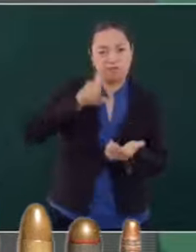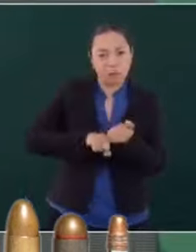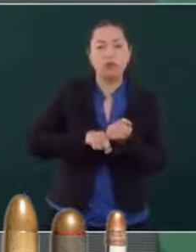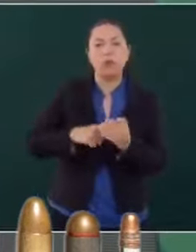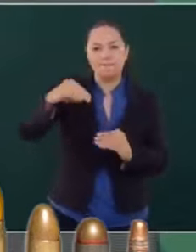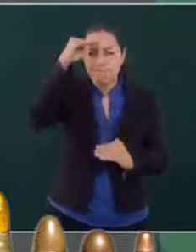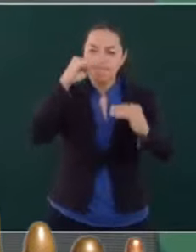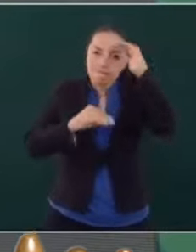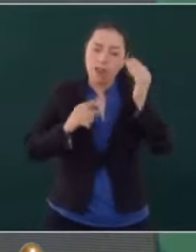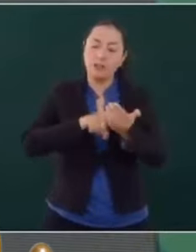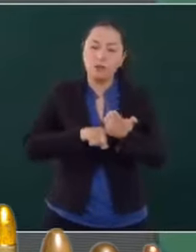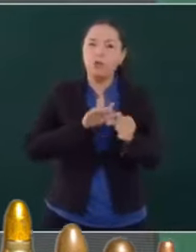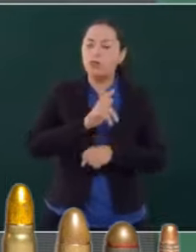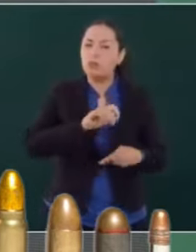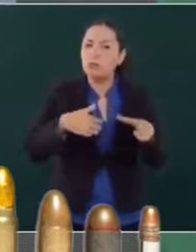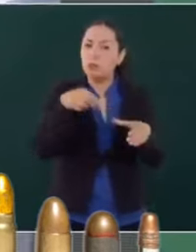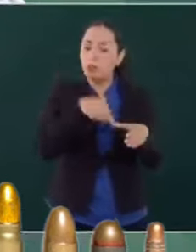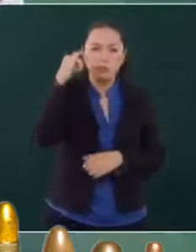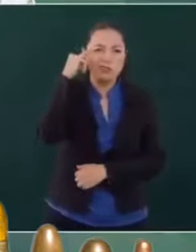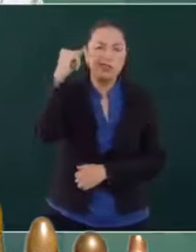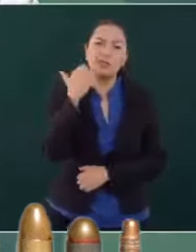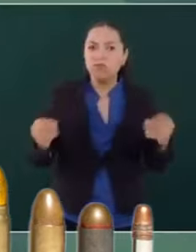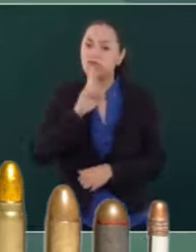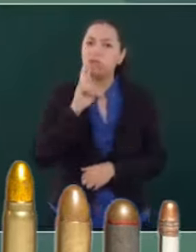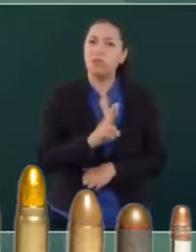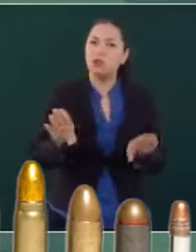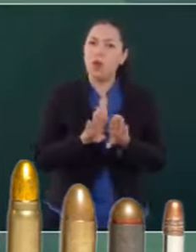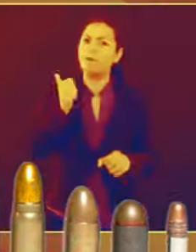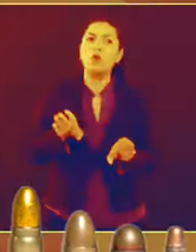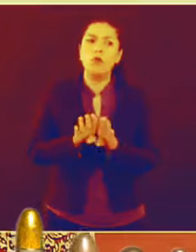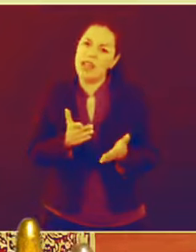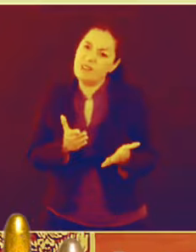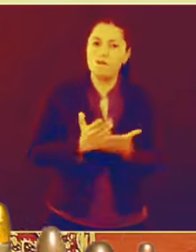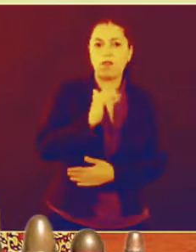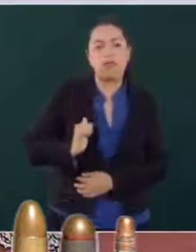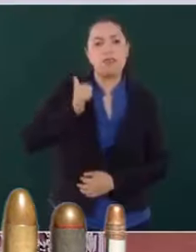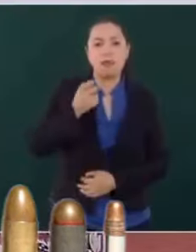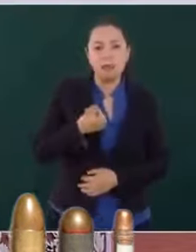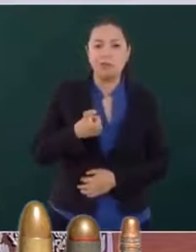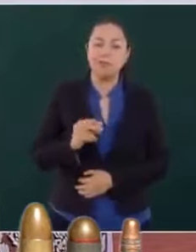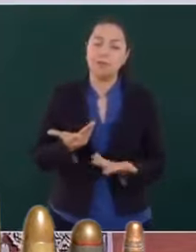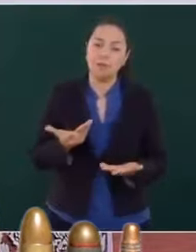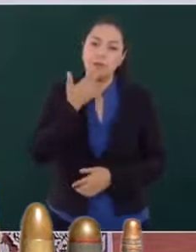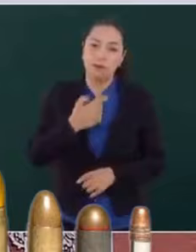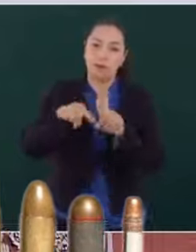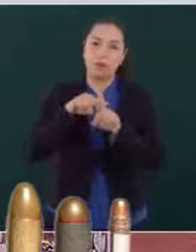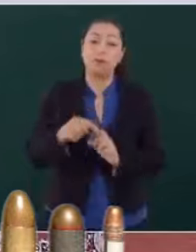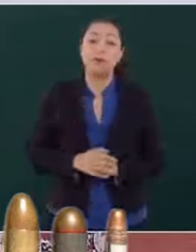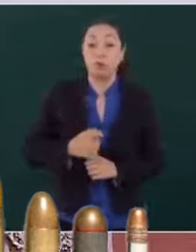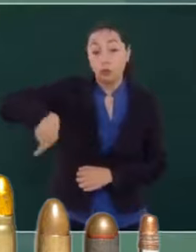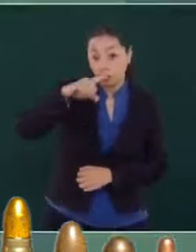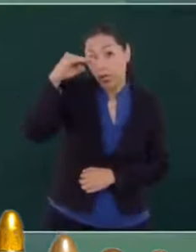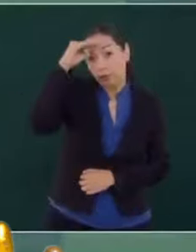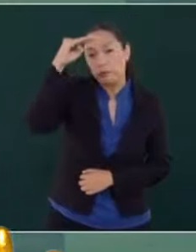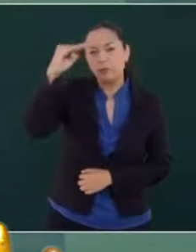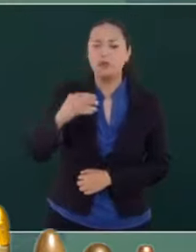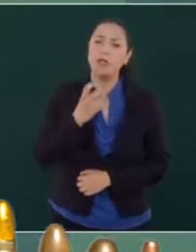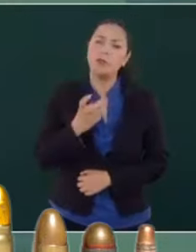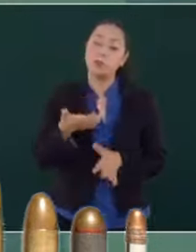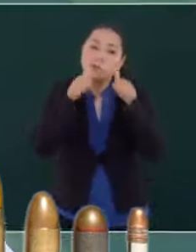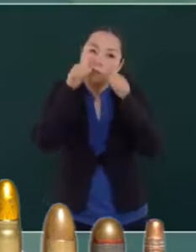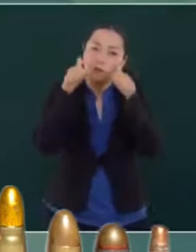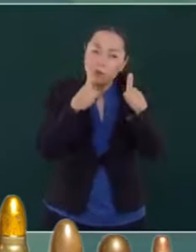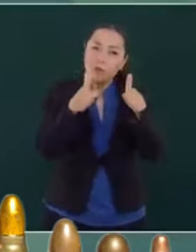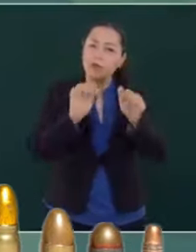en el pensamiento conservador, la idea de querer resolver todo con el uso de la fuerza, de manera coercitiva. Nosotros pensamos que hay que atender